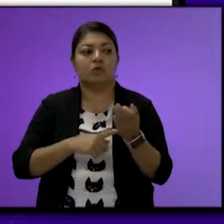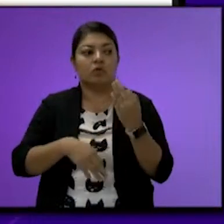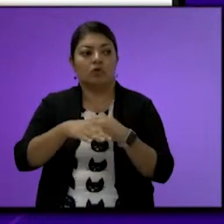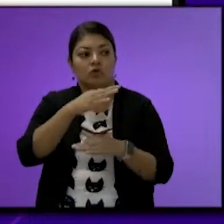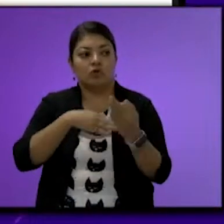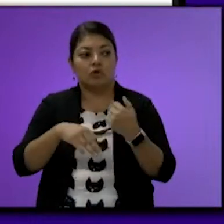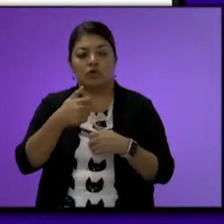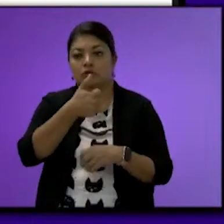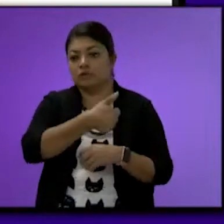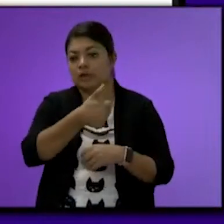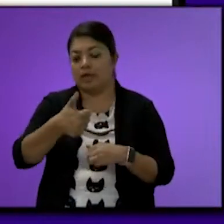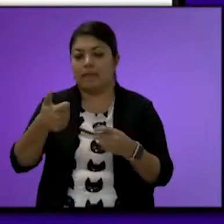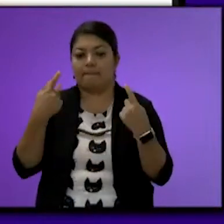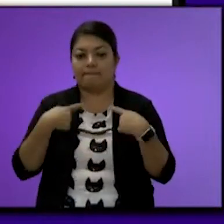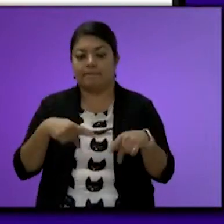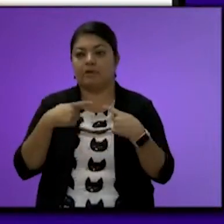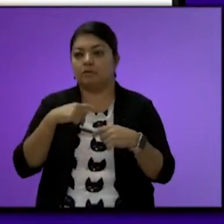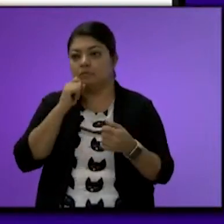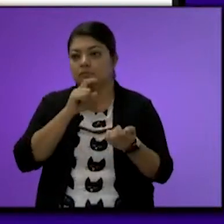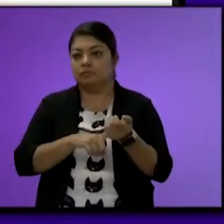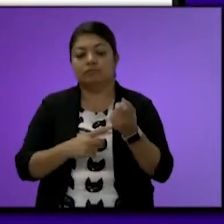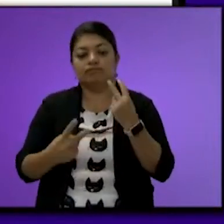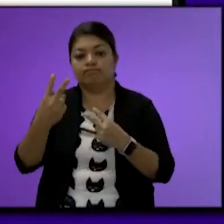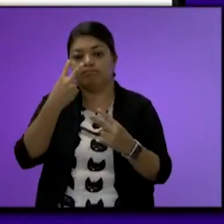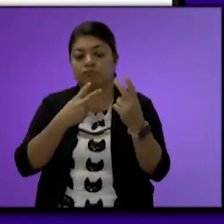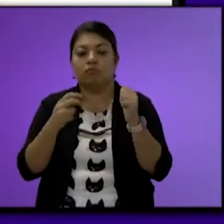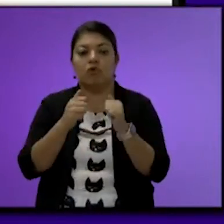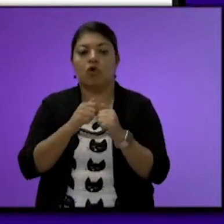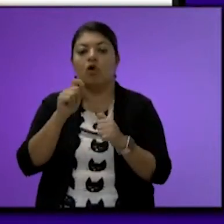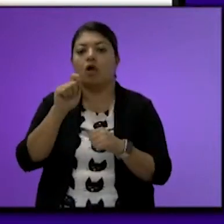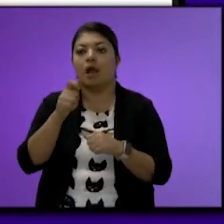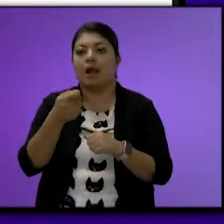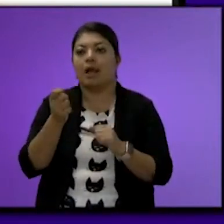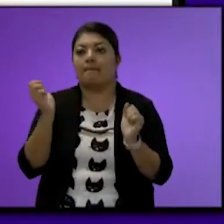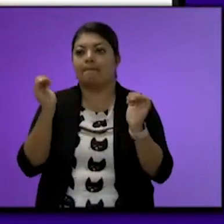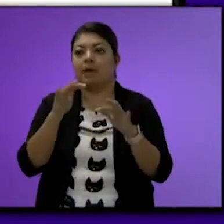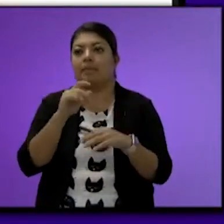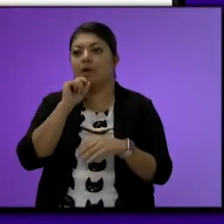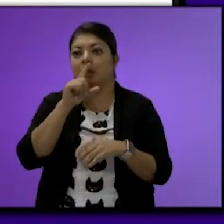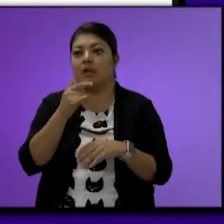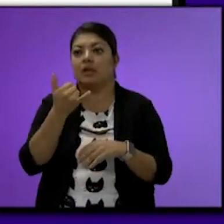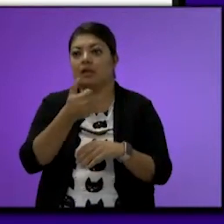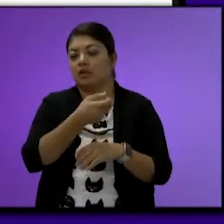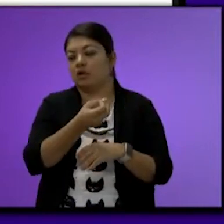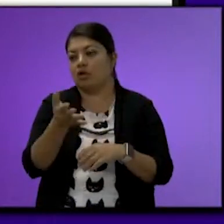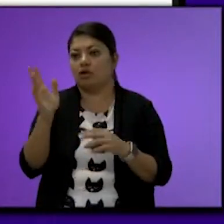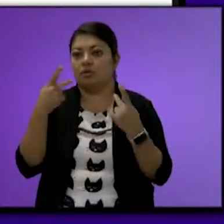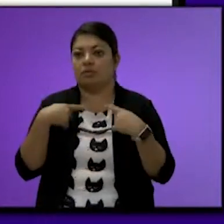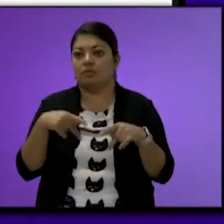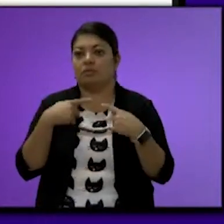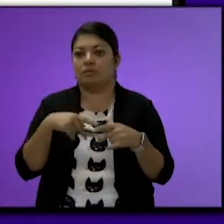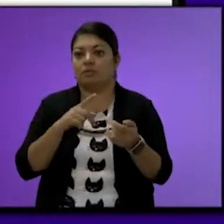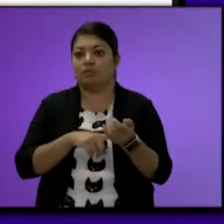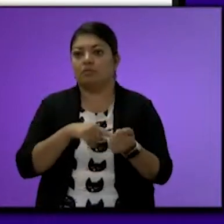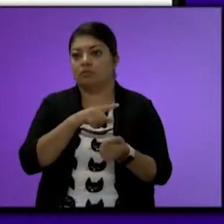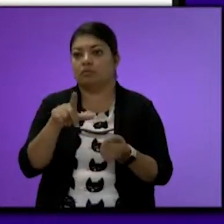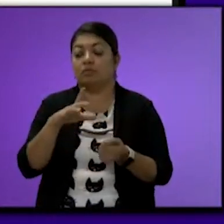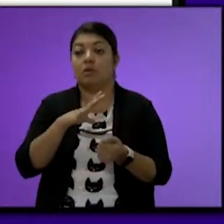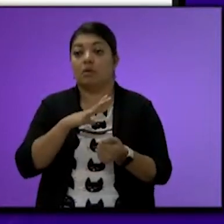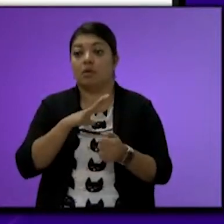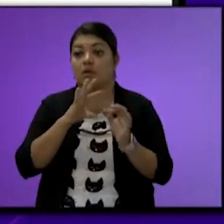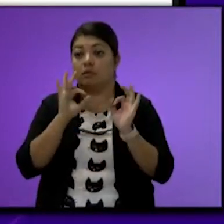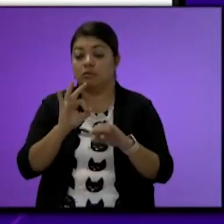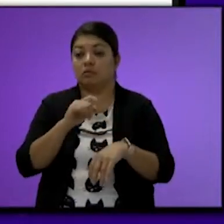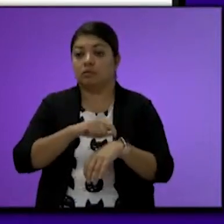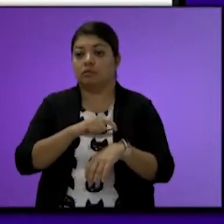cada una de las personas que siguen esta transmisión a través del canal parlamento de jalisco y demás personal que nos acompañe siendo